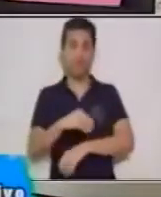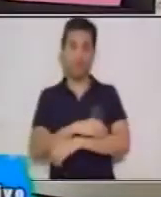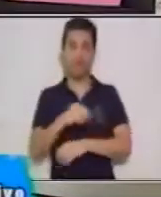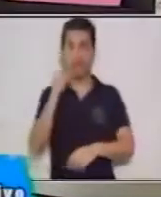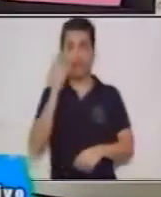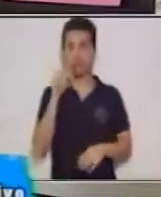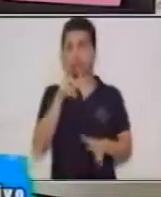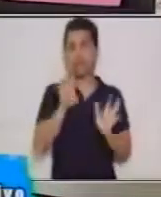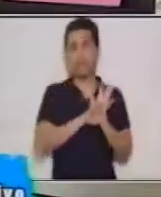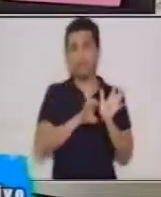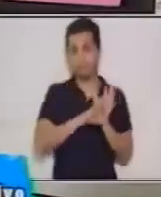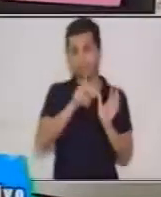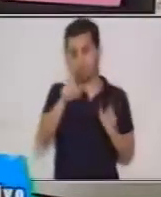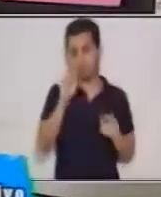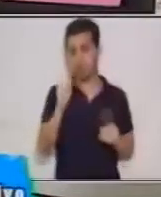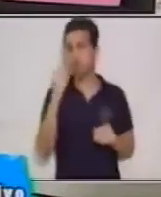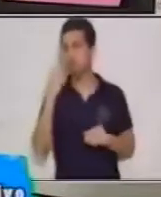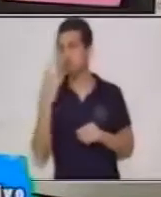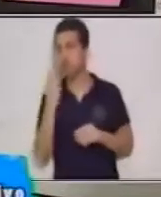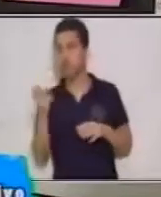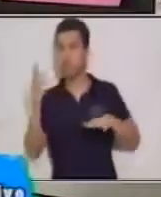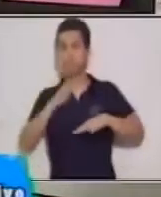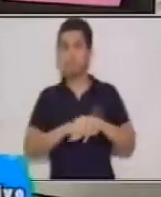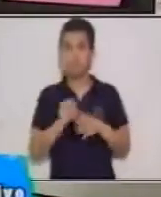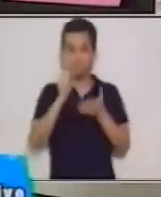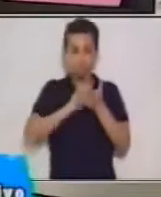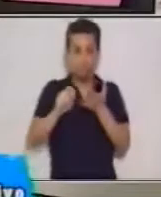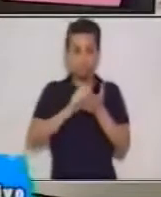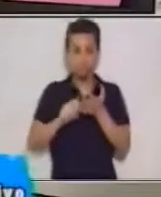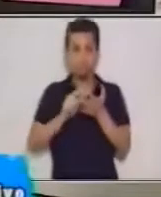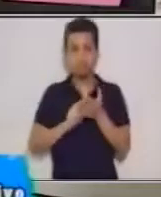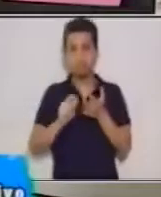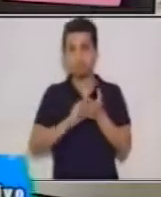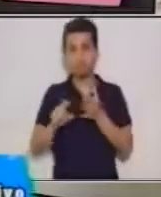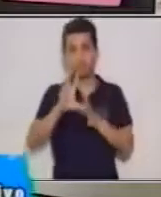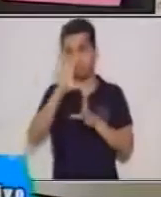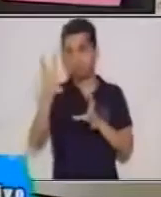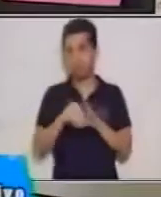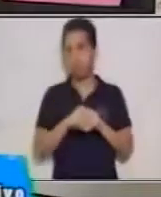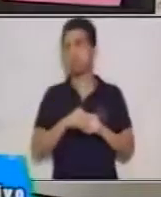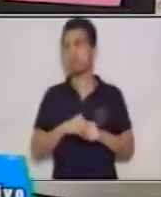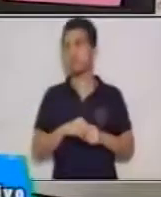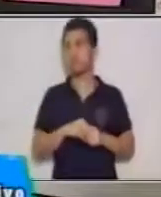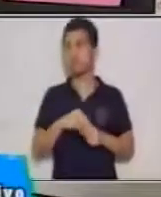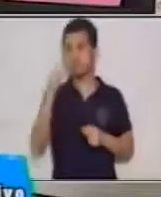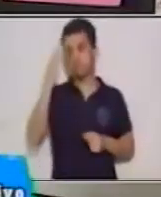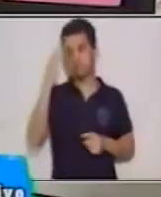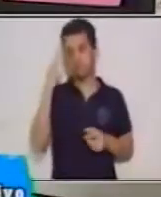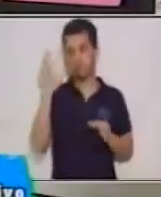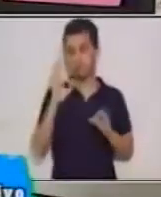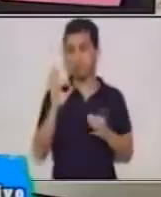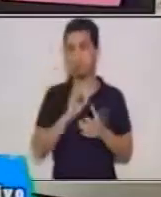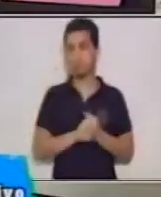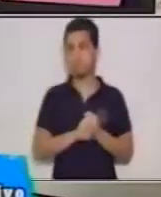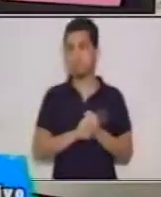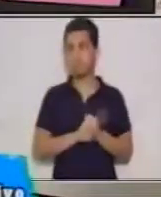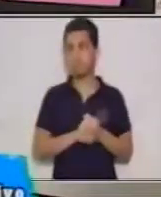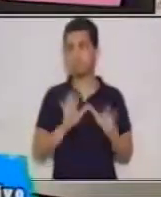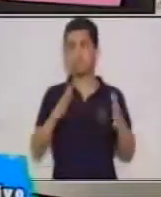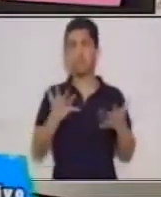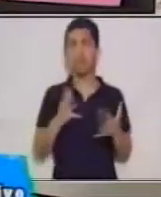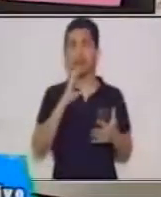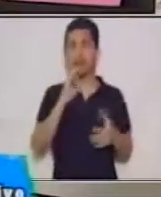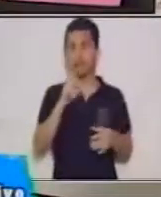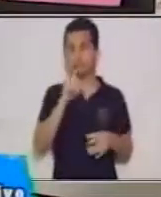ahí donde se encuentra puede ampliar todo este conocimiento y saber muy bien cuál es el objeto